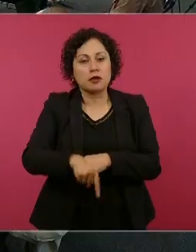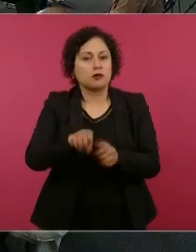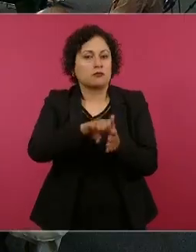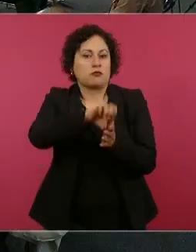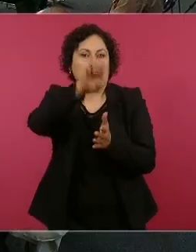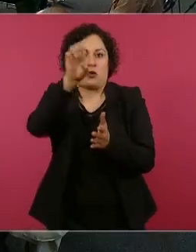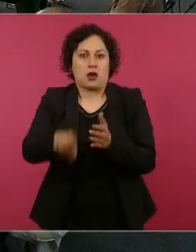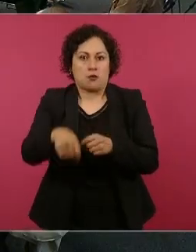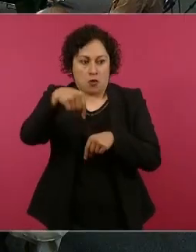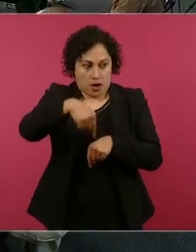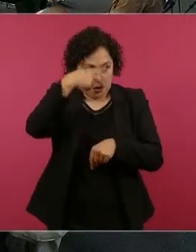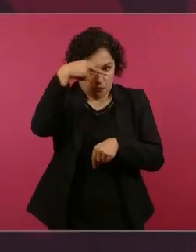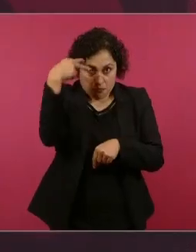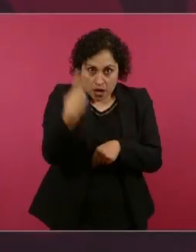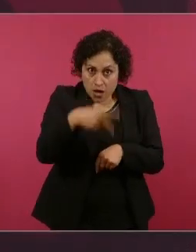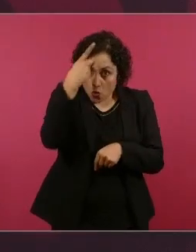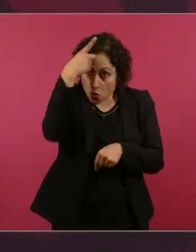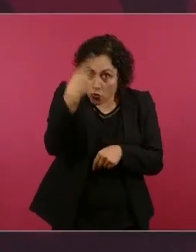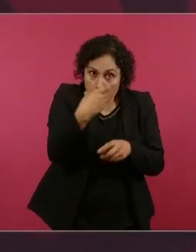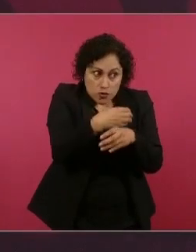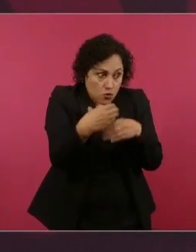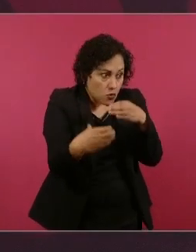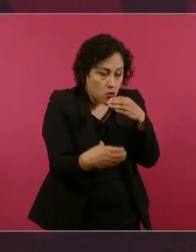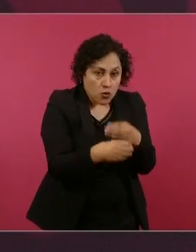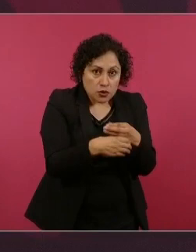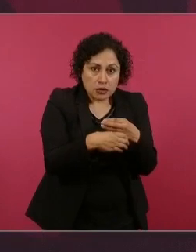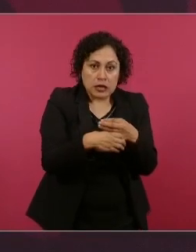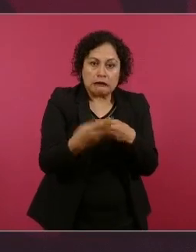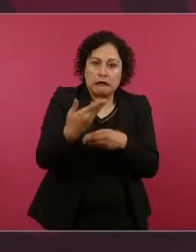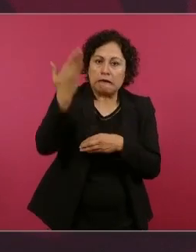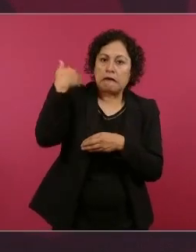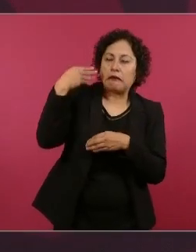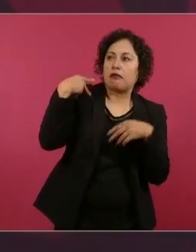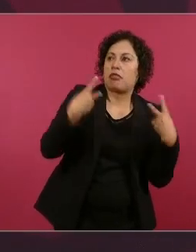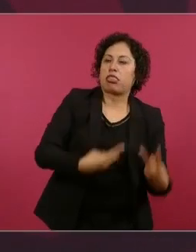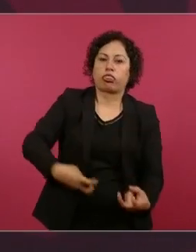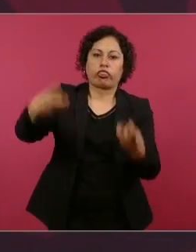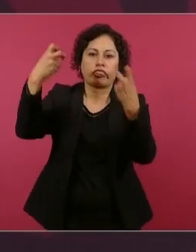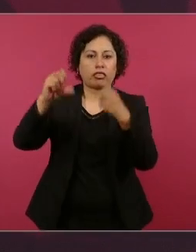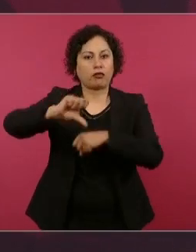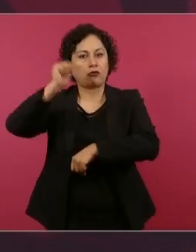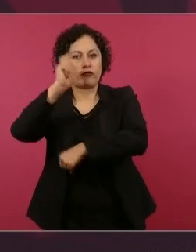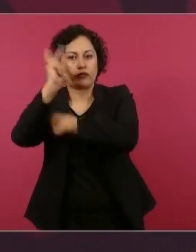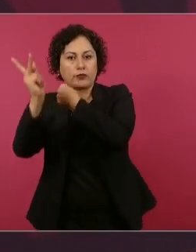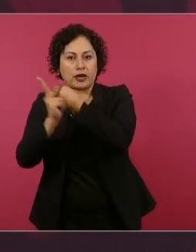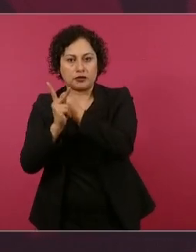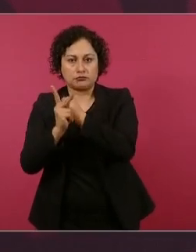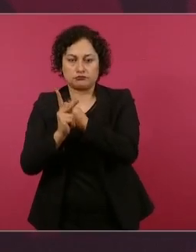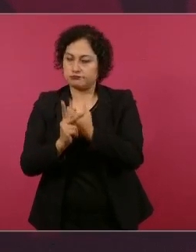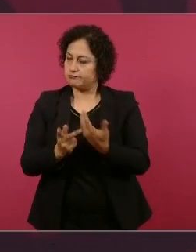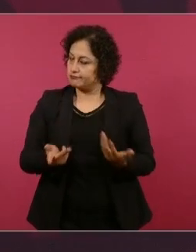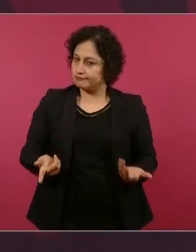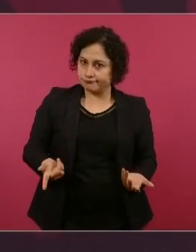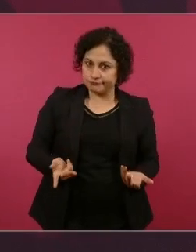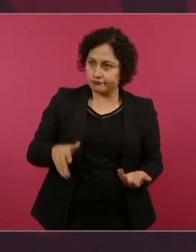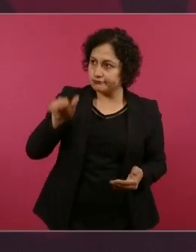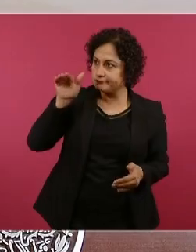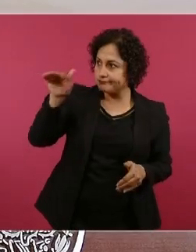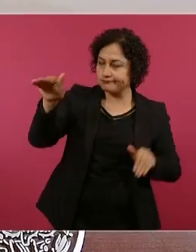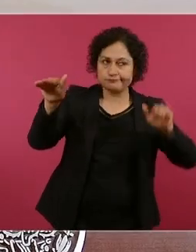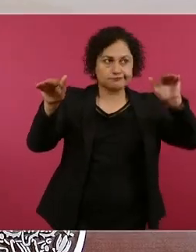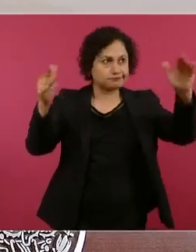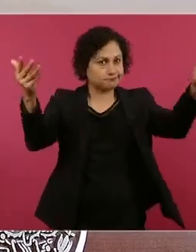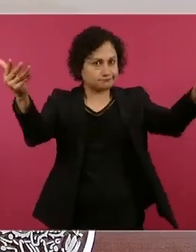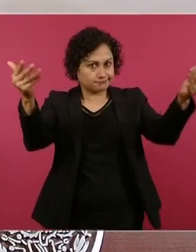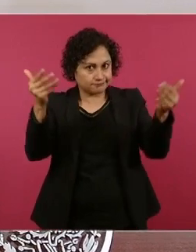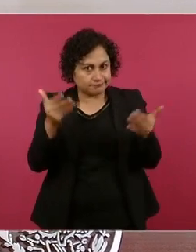Se han recuperado muchísimas piezas de todo el mundo y